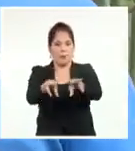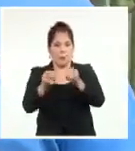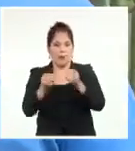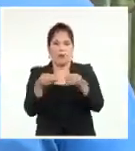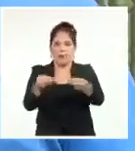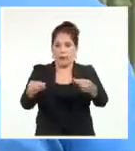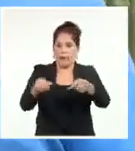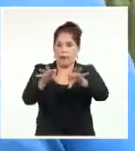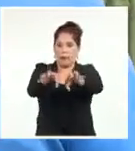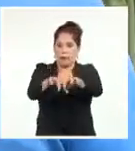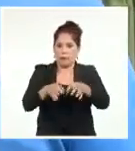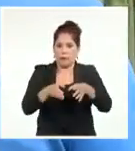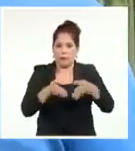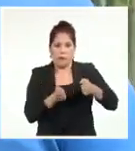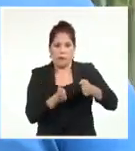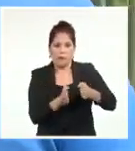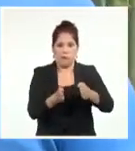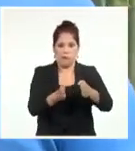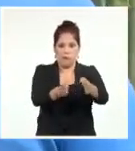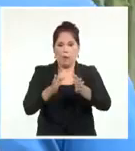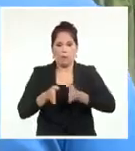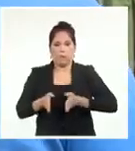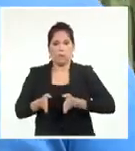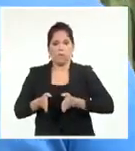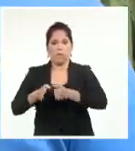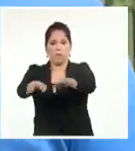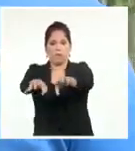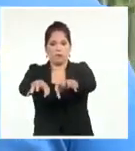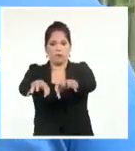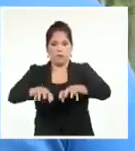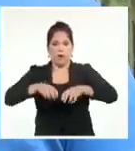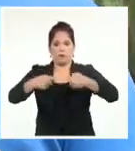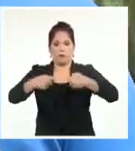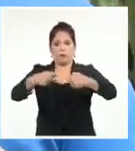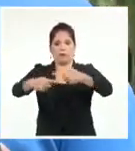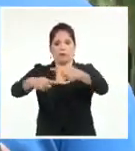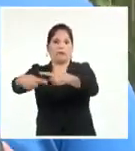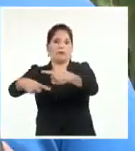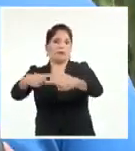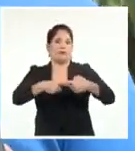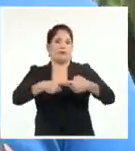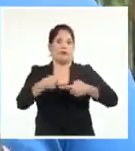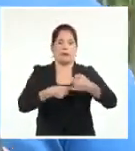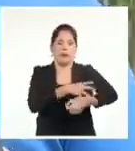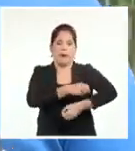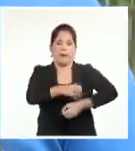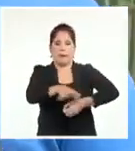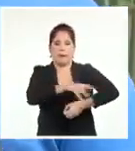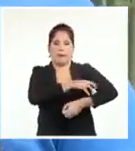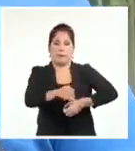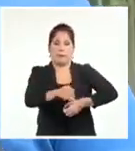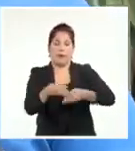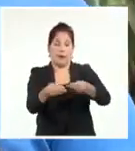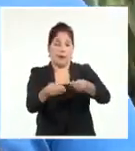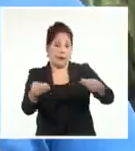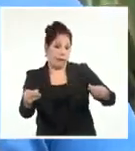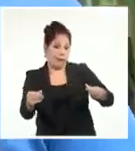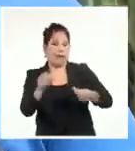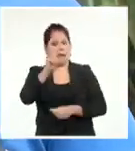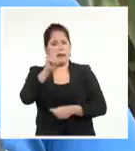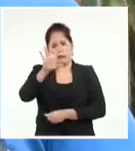El suco, en el caso aquí de este bloque, tiene que ser 30